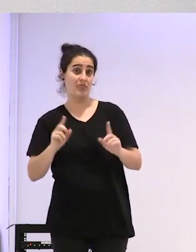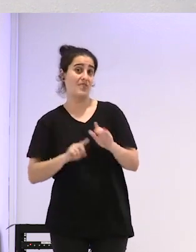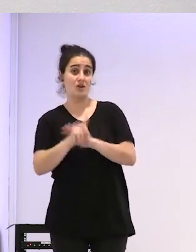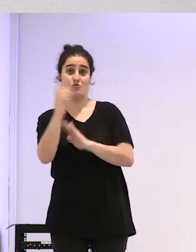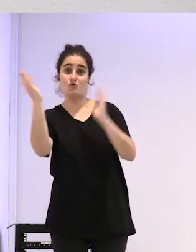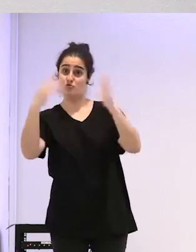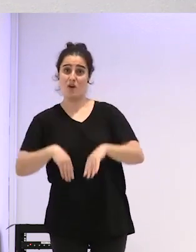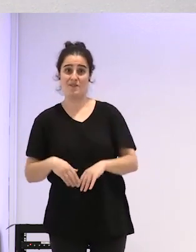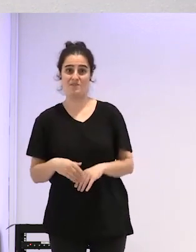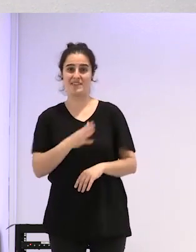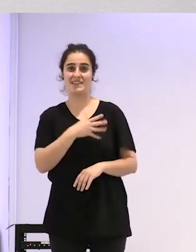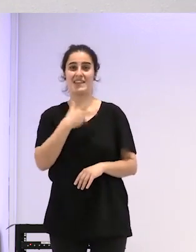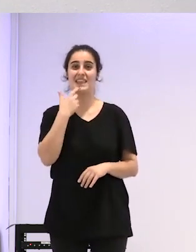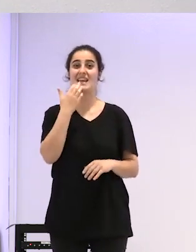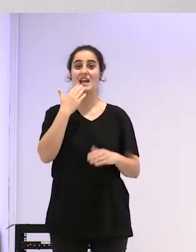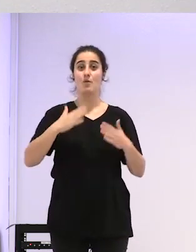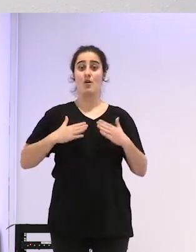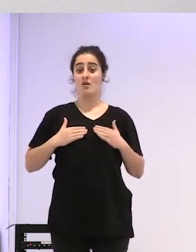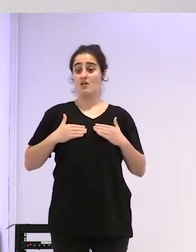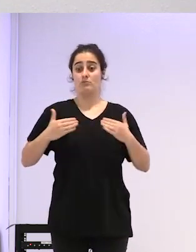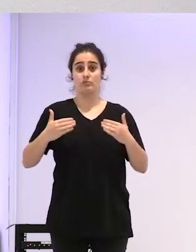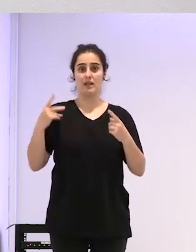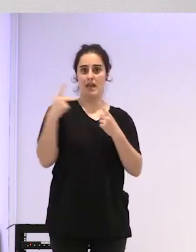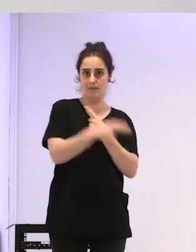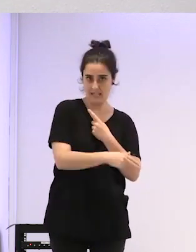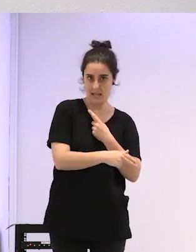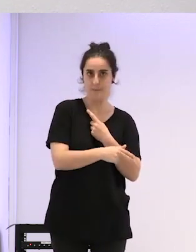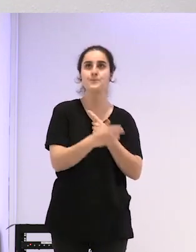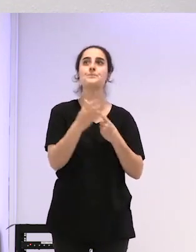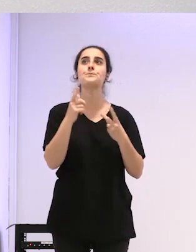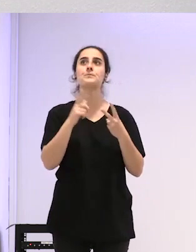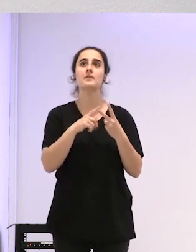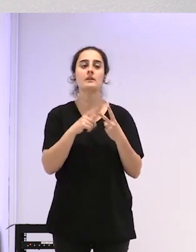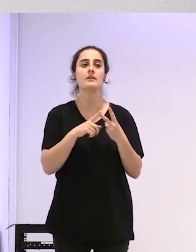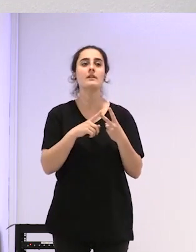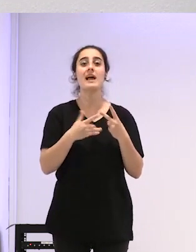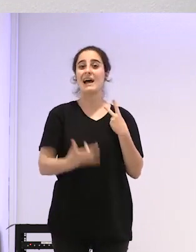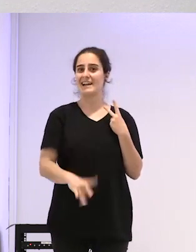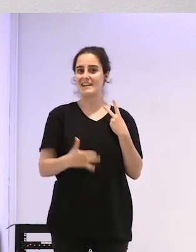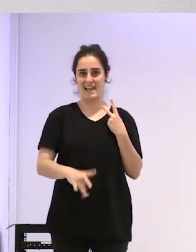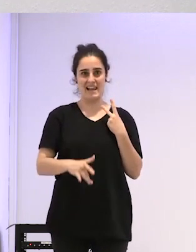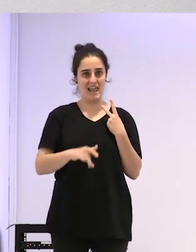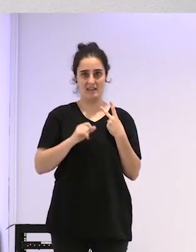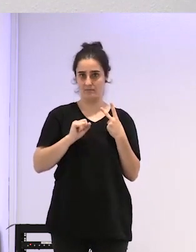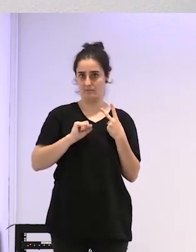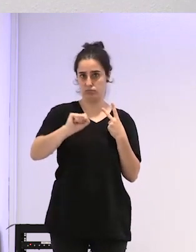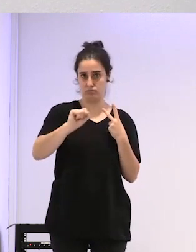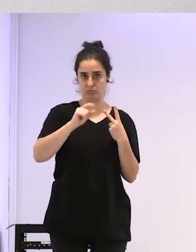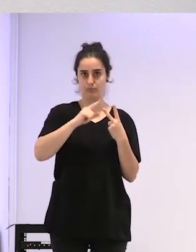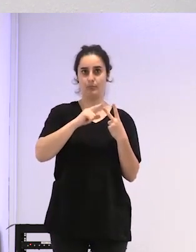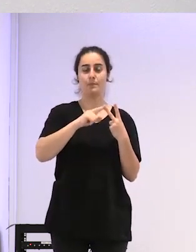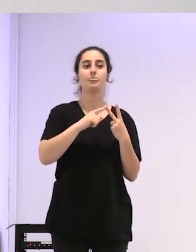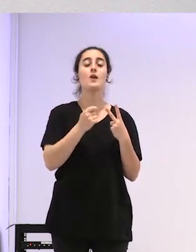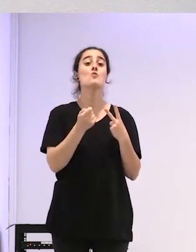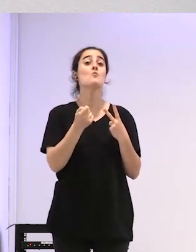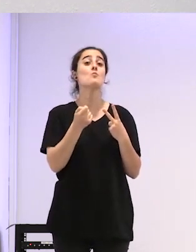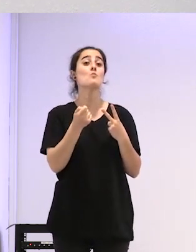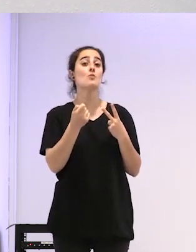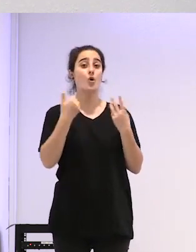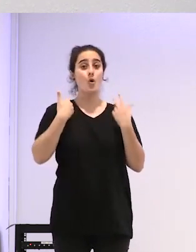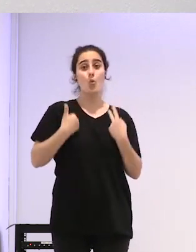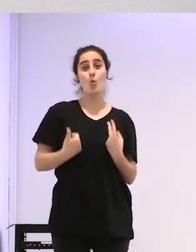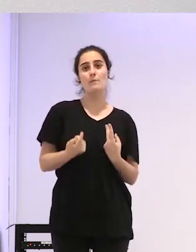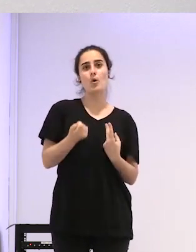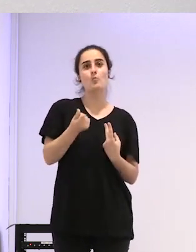que se desarrollen las mamas impide que tenga la ayuda feminiza un poco el